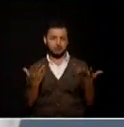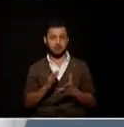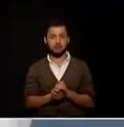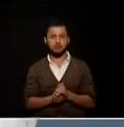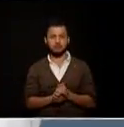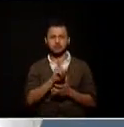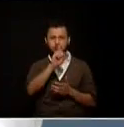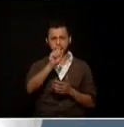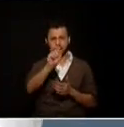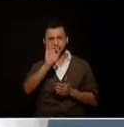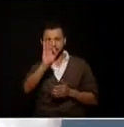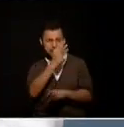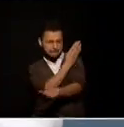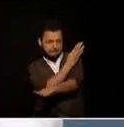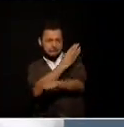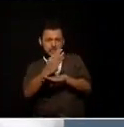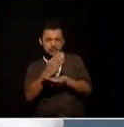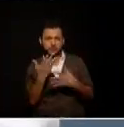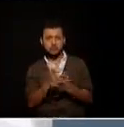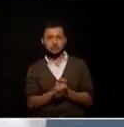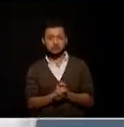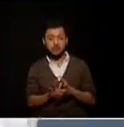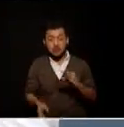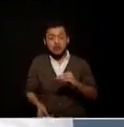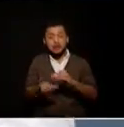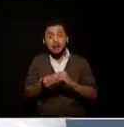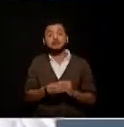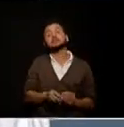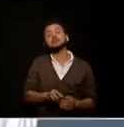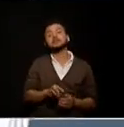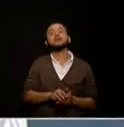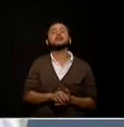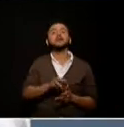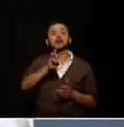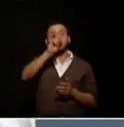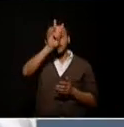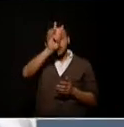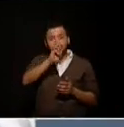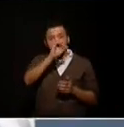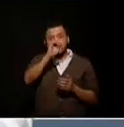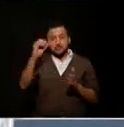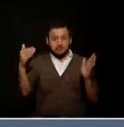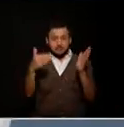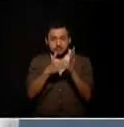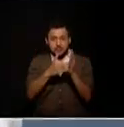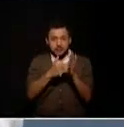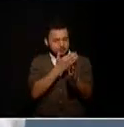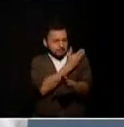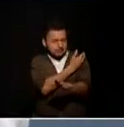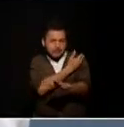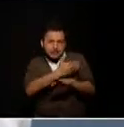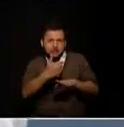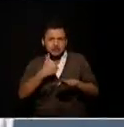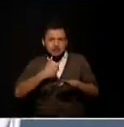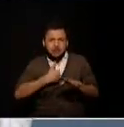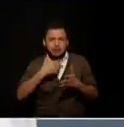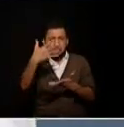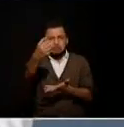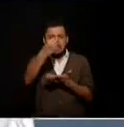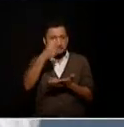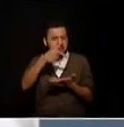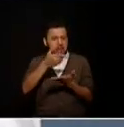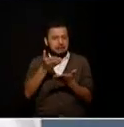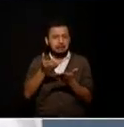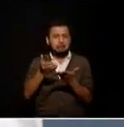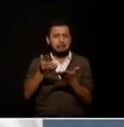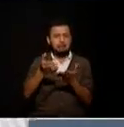billones ahora nos está tocando pagar 800 mil millones de pesos en pérdida lo que yo propongo es liquidar a sabia salud por ineficiente